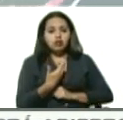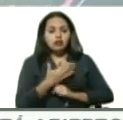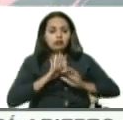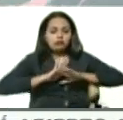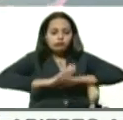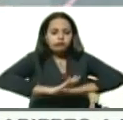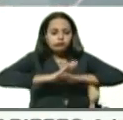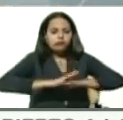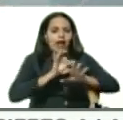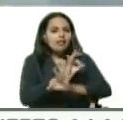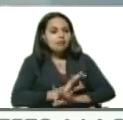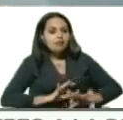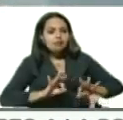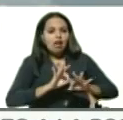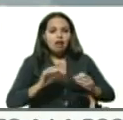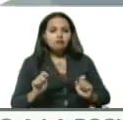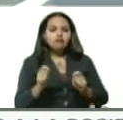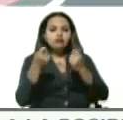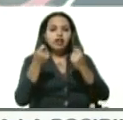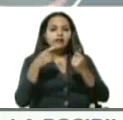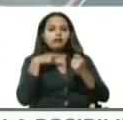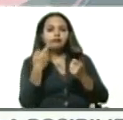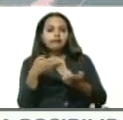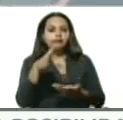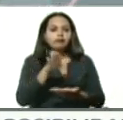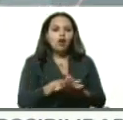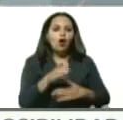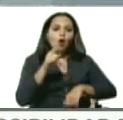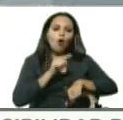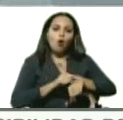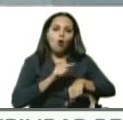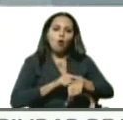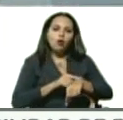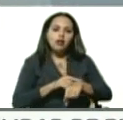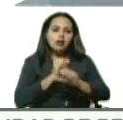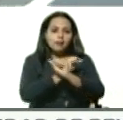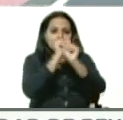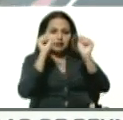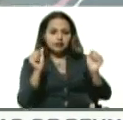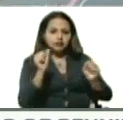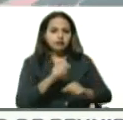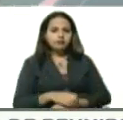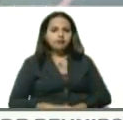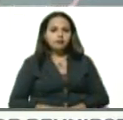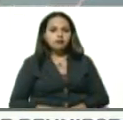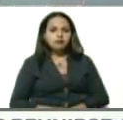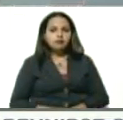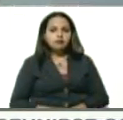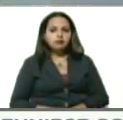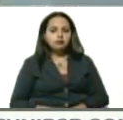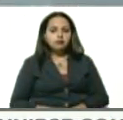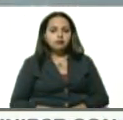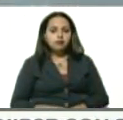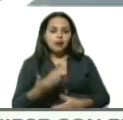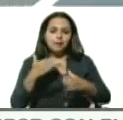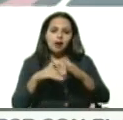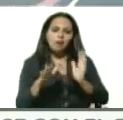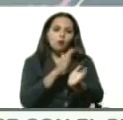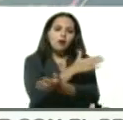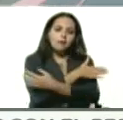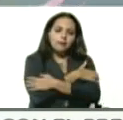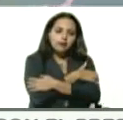resucitación, por lo cual fallece en horas de la mañana. Le damos un abrazo